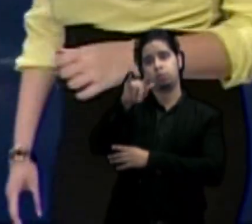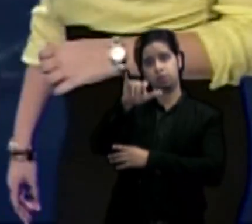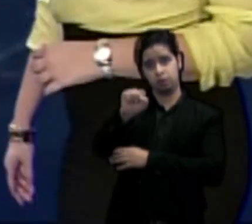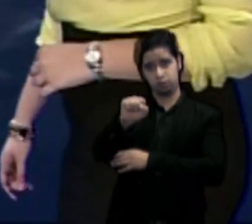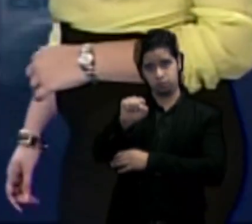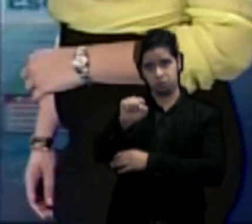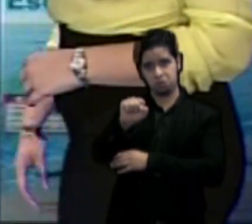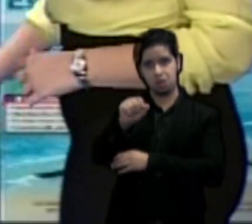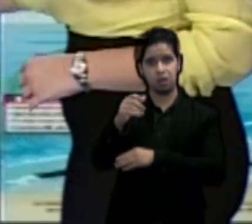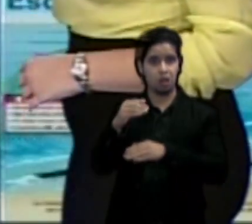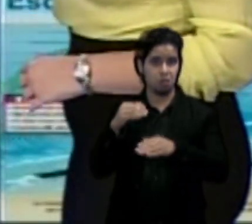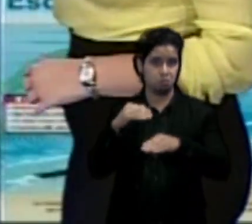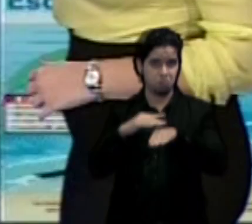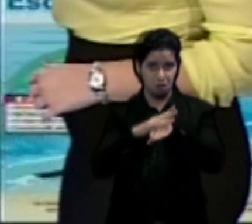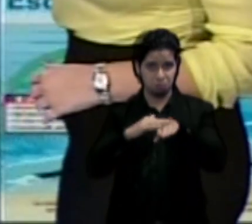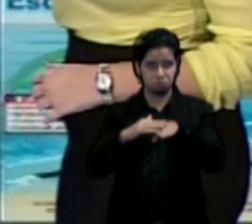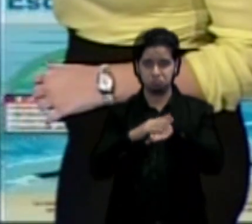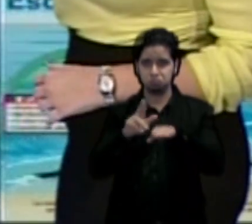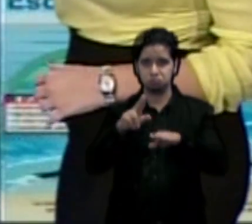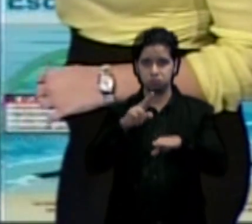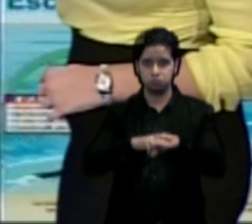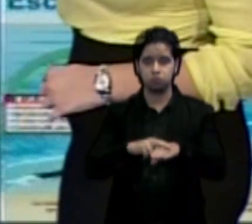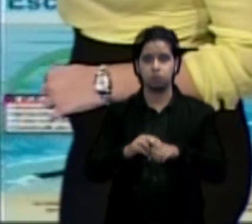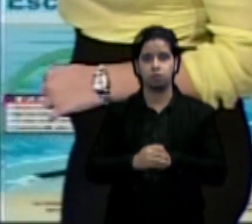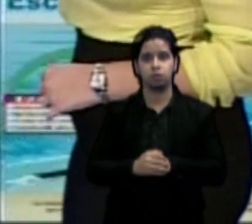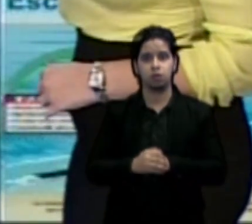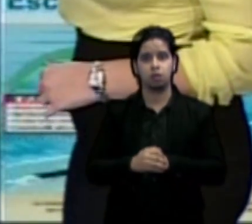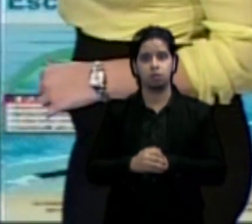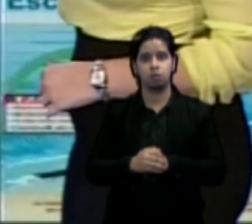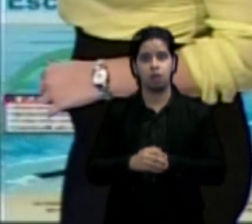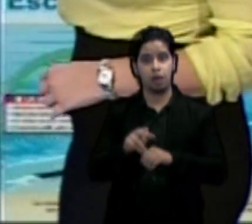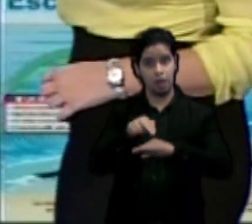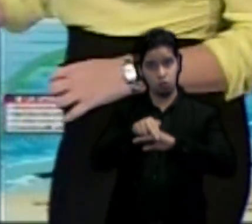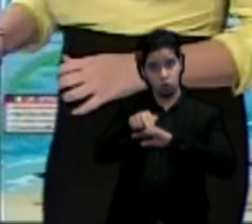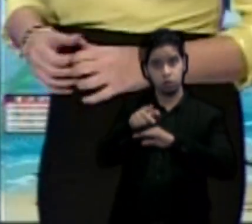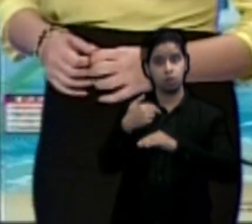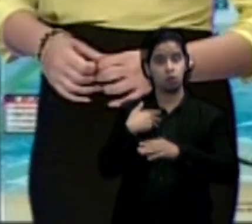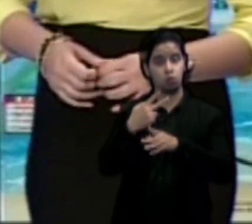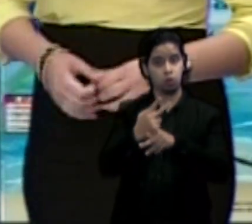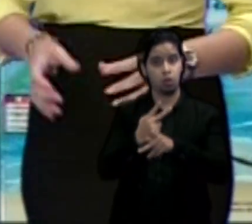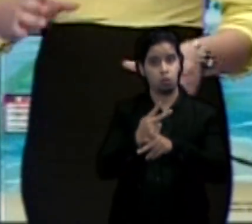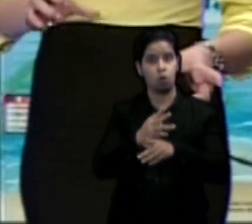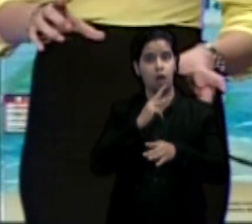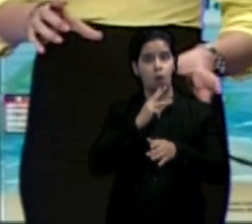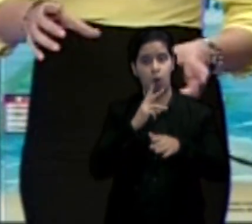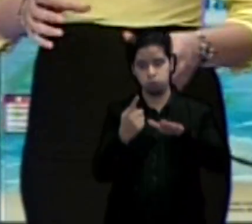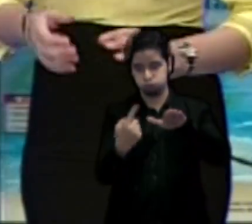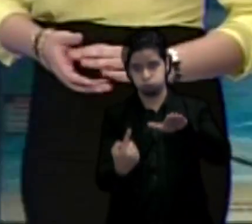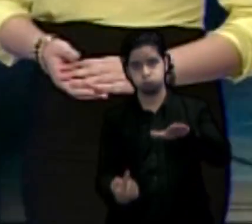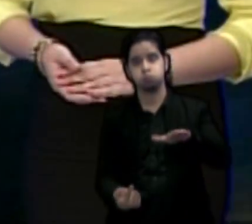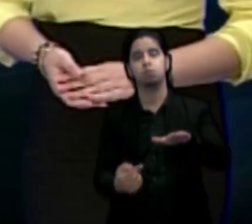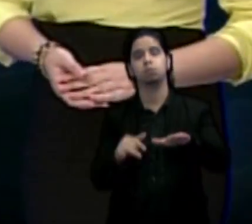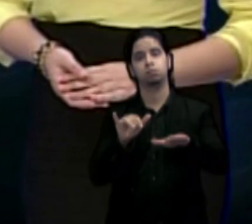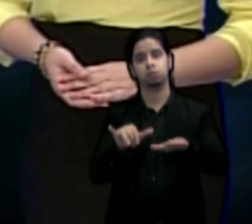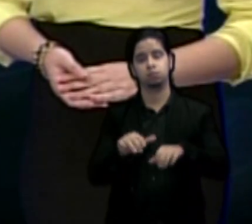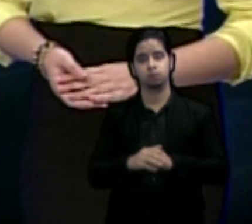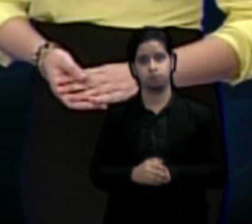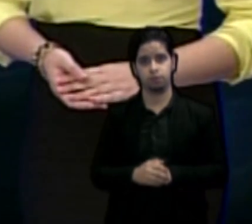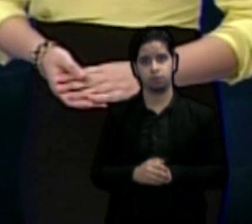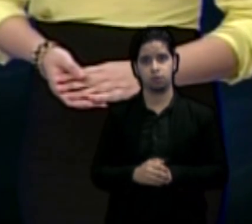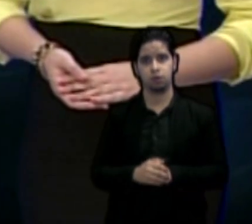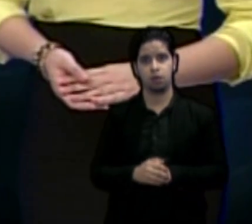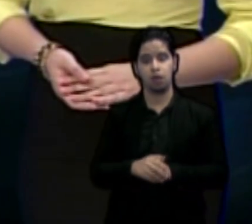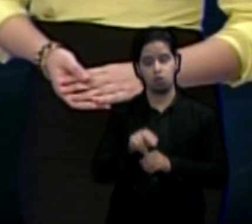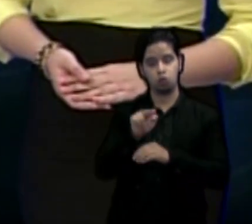momento. Las playas en el norte tienen riesgo moderado de corrientes submarinas. Vamos a tener un pequeño evento de marejadas del